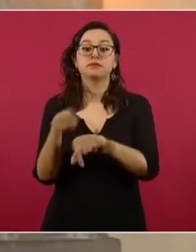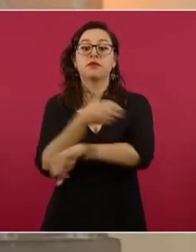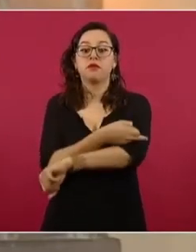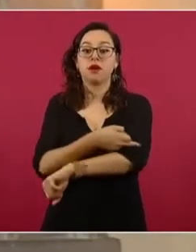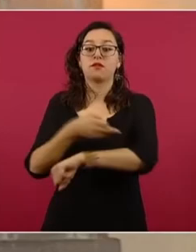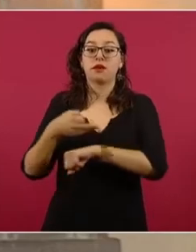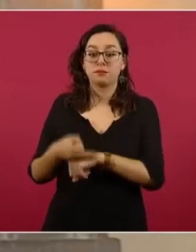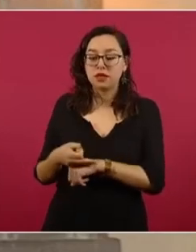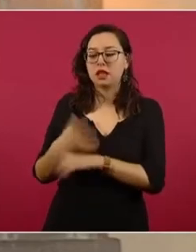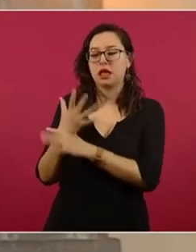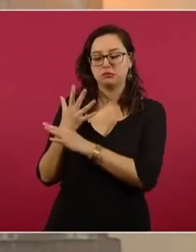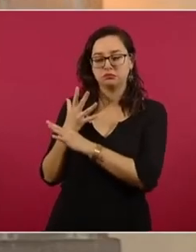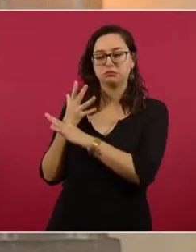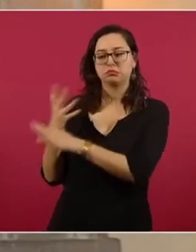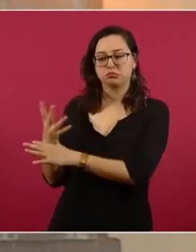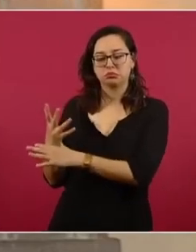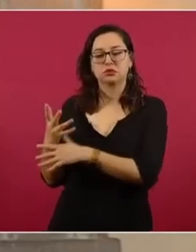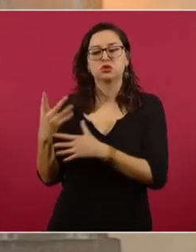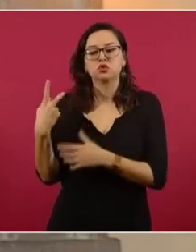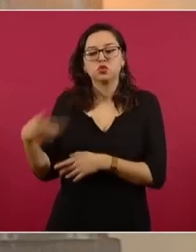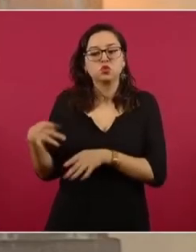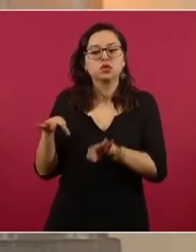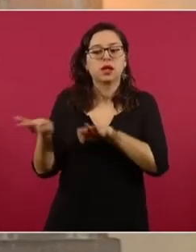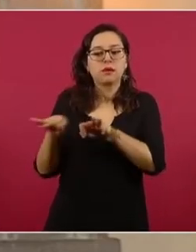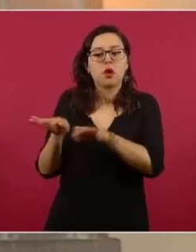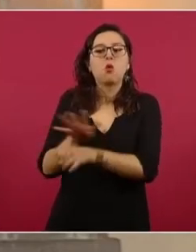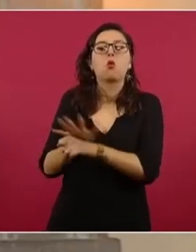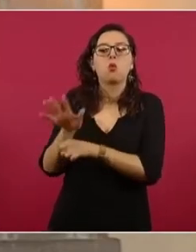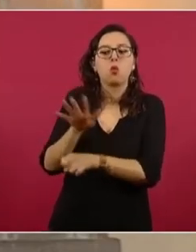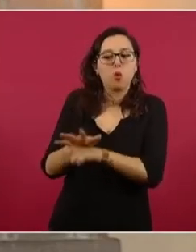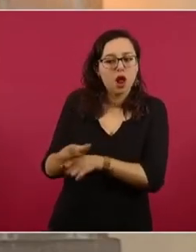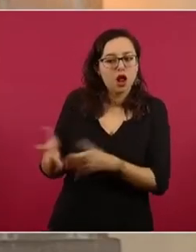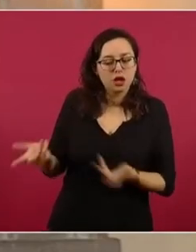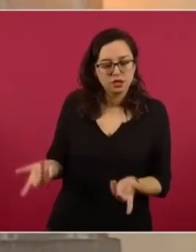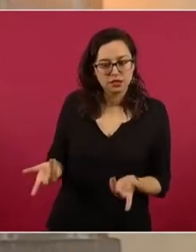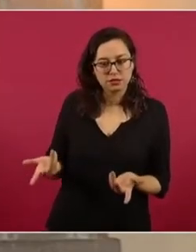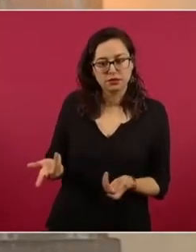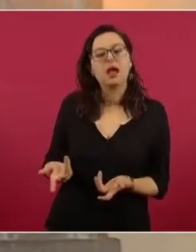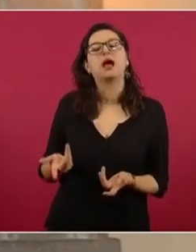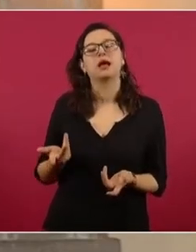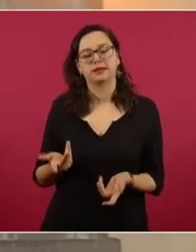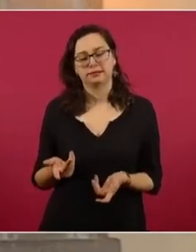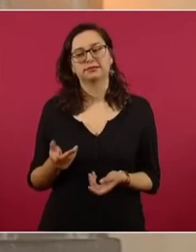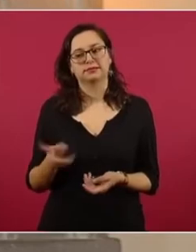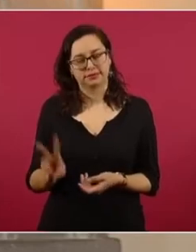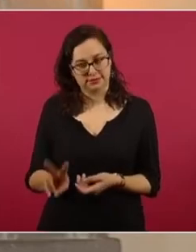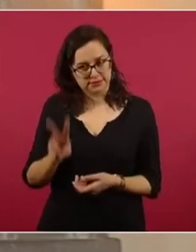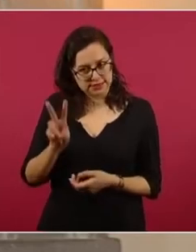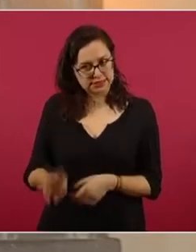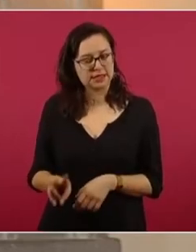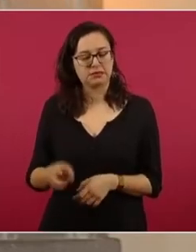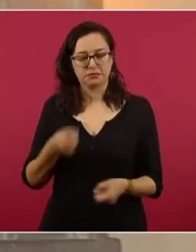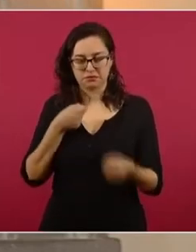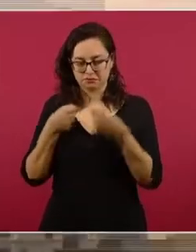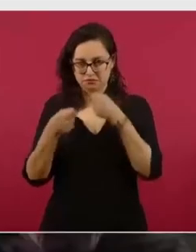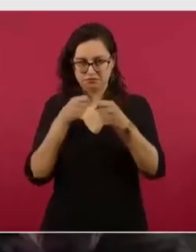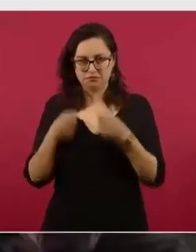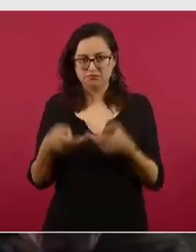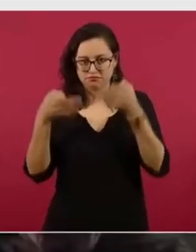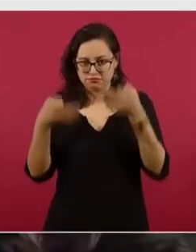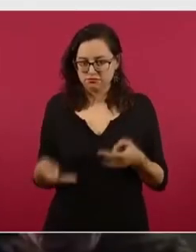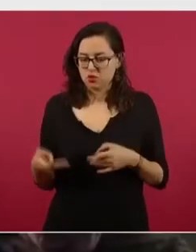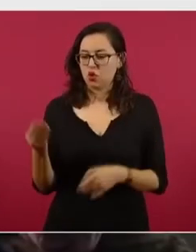víctimas quienes refirieron cuál era la principal o la actividad, mejor dicho, de sus